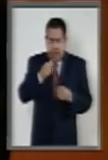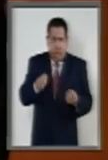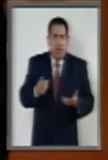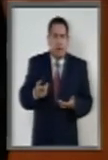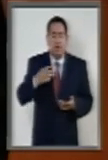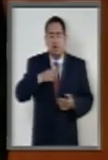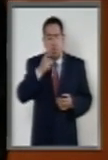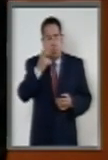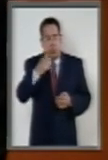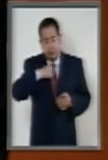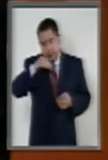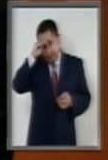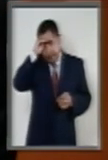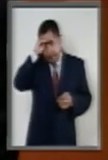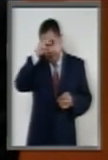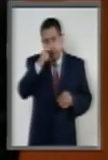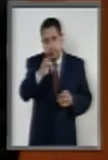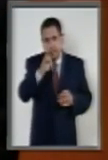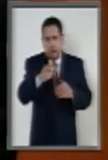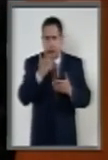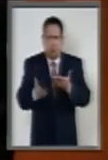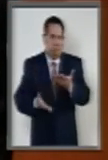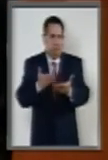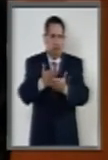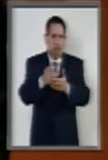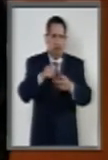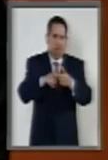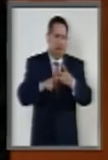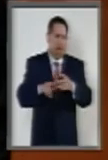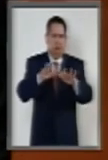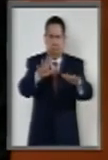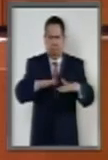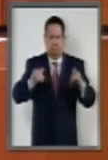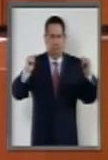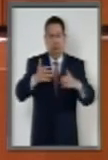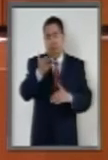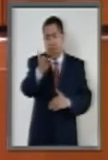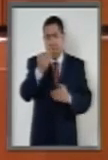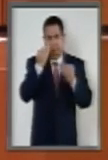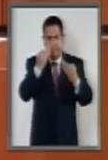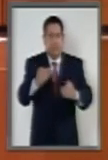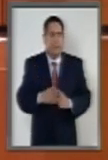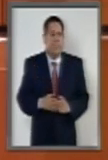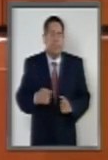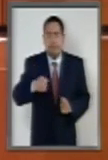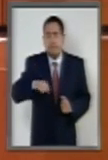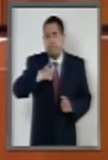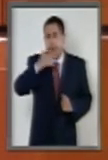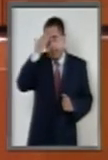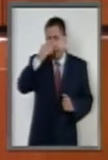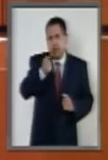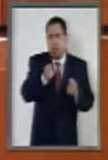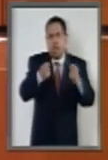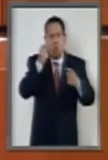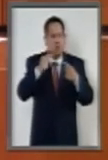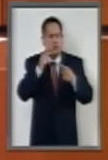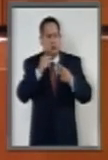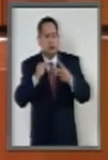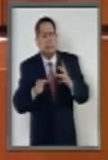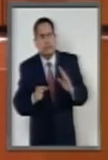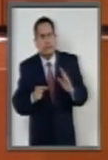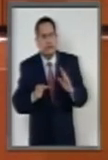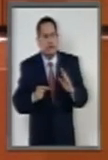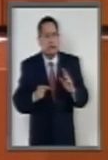yo por eso sostengo estos planteamientos ante el Pleno. Sabemos que para algunos la rendición de cuentas